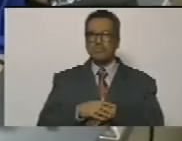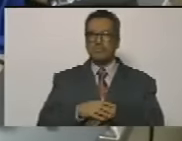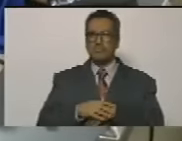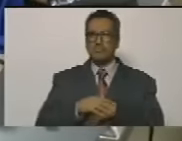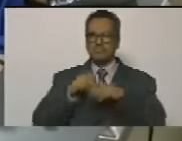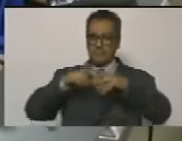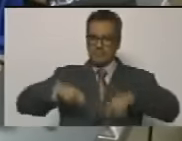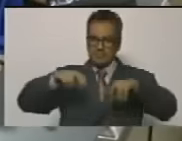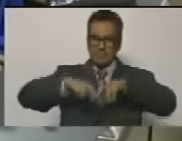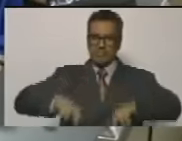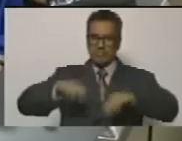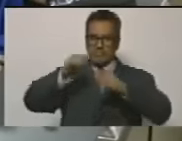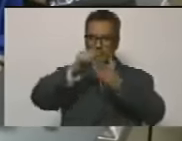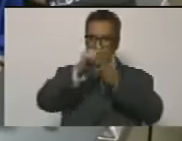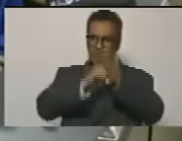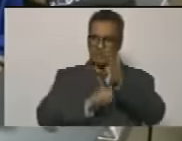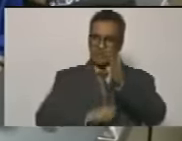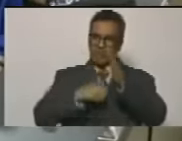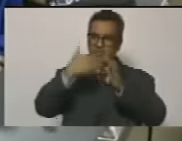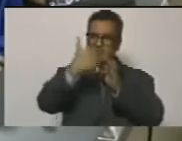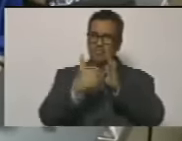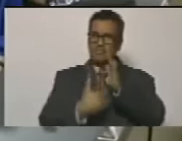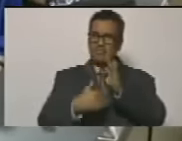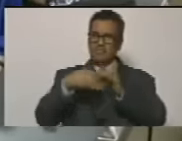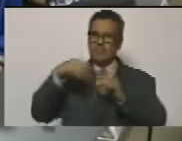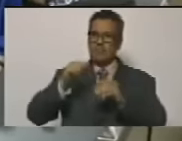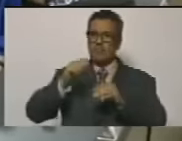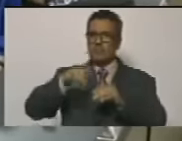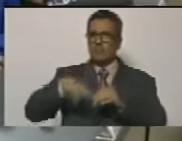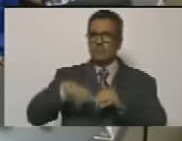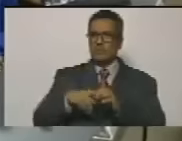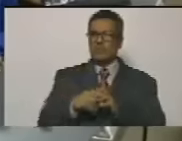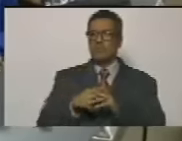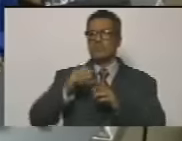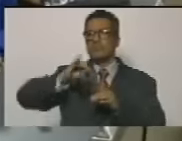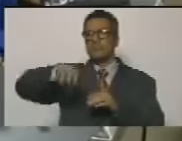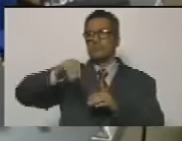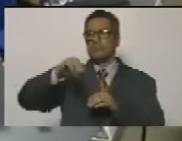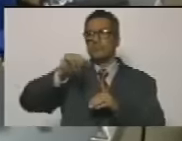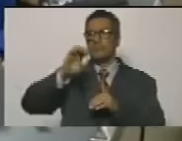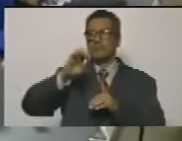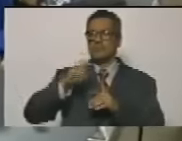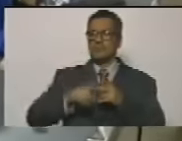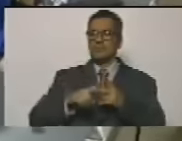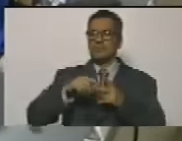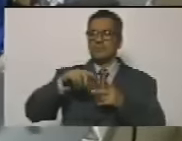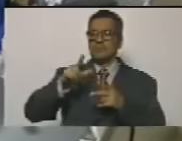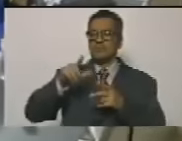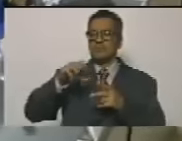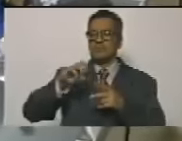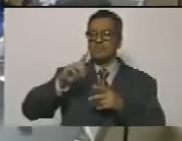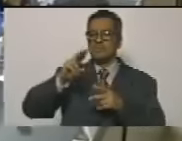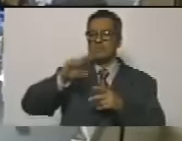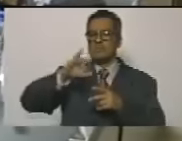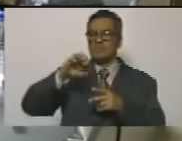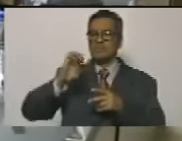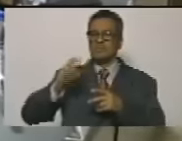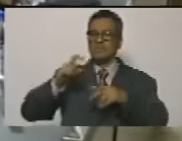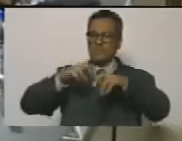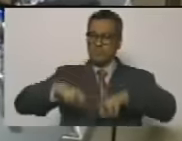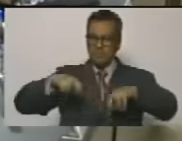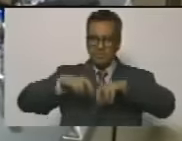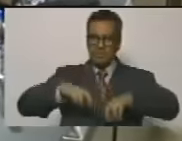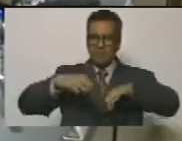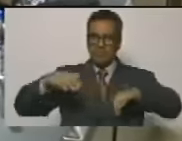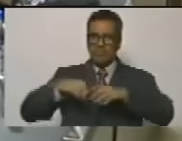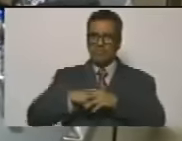revisen los estatutos del minuto los estatutos que el redactor del genoide gallego y esa gente revisen